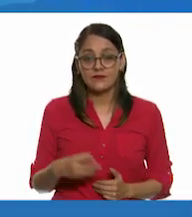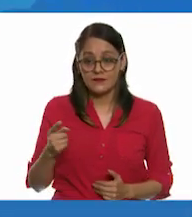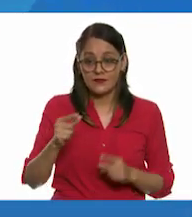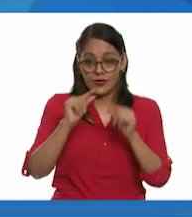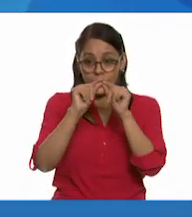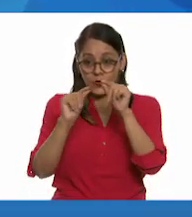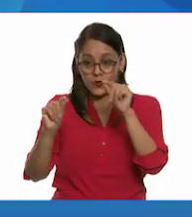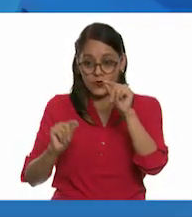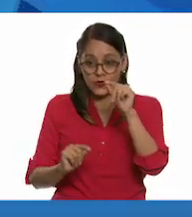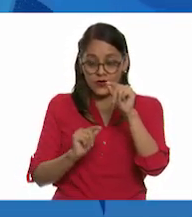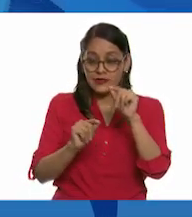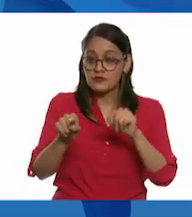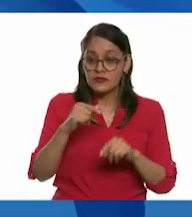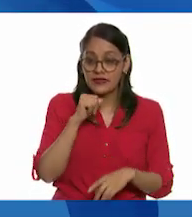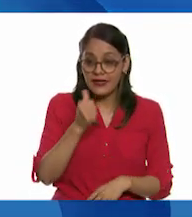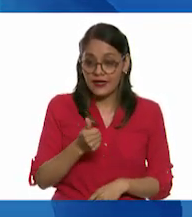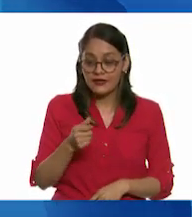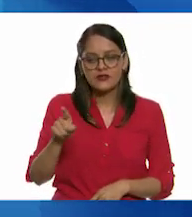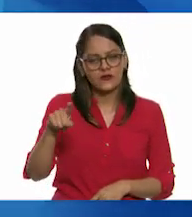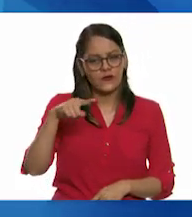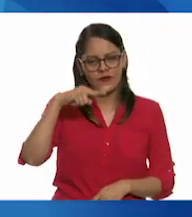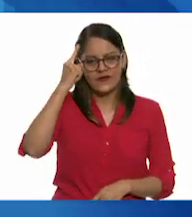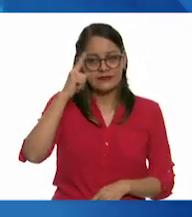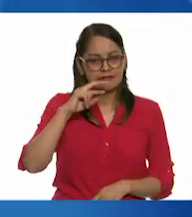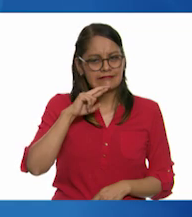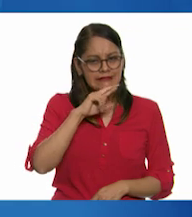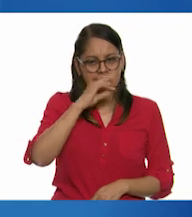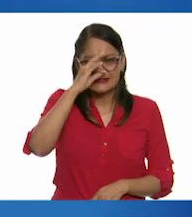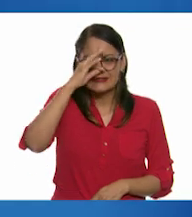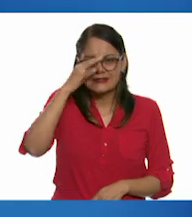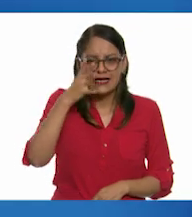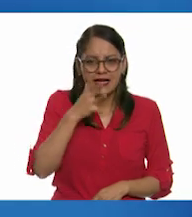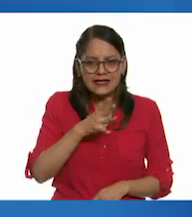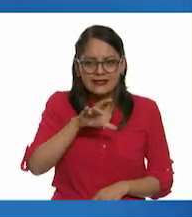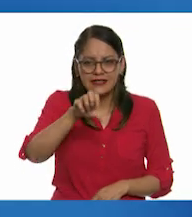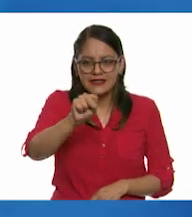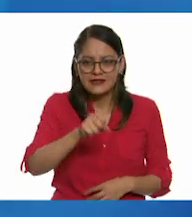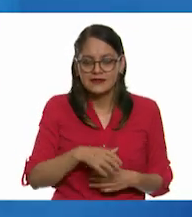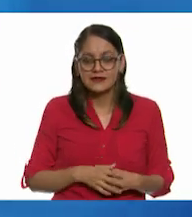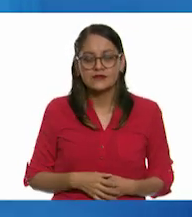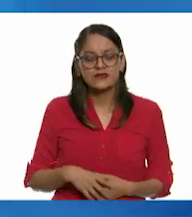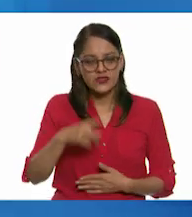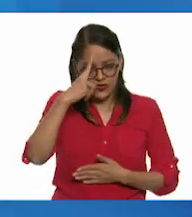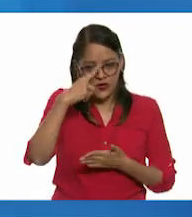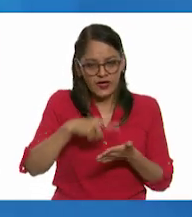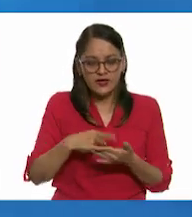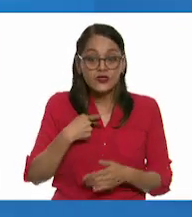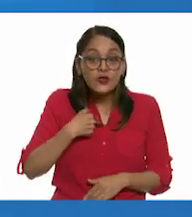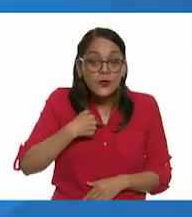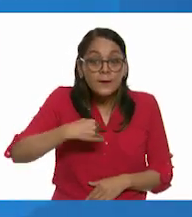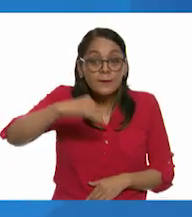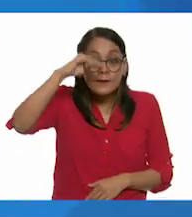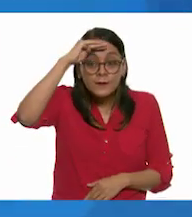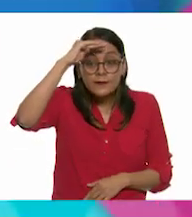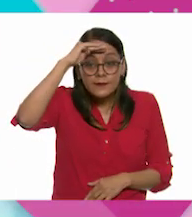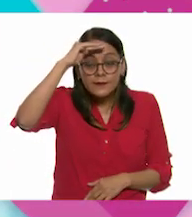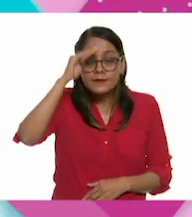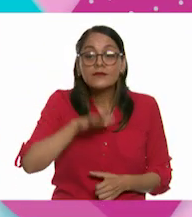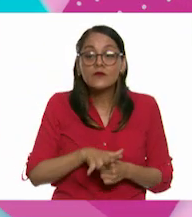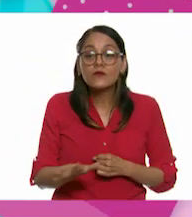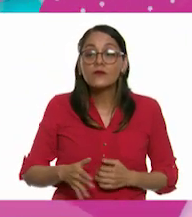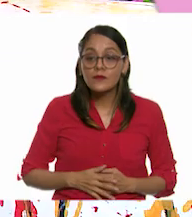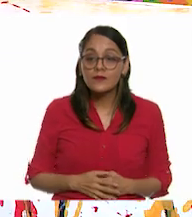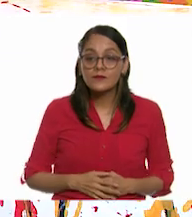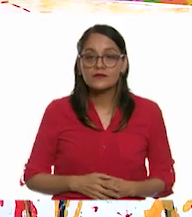unido uno solo de los puntos, estabas muy cerca, Rita. ¿Sabes qué pensaba que era? ¿Sabes qué pensaba yo que era?